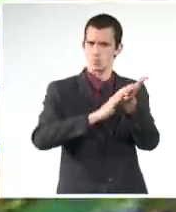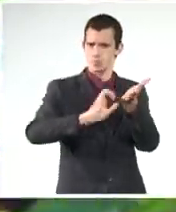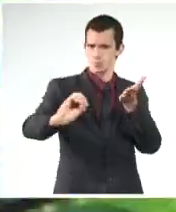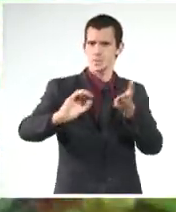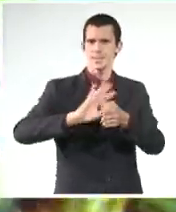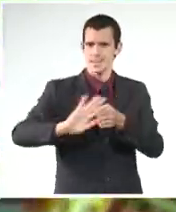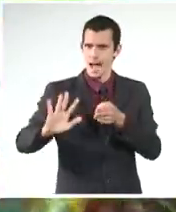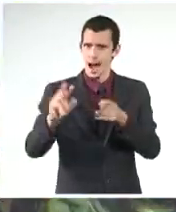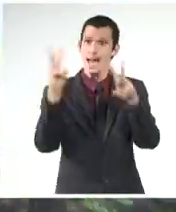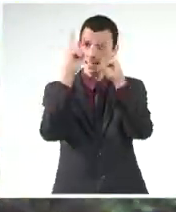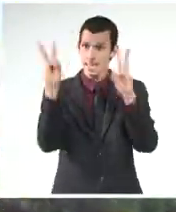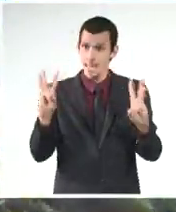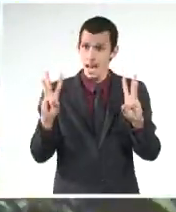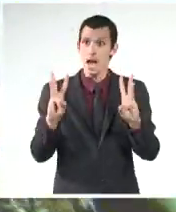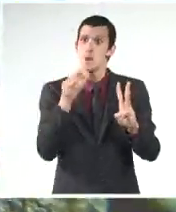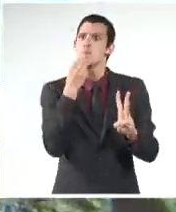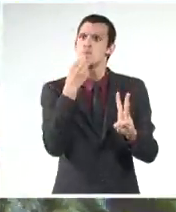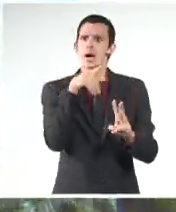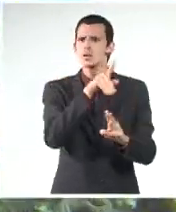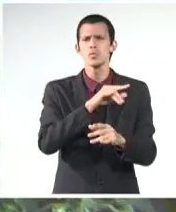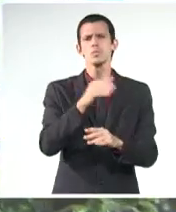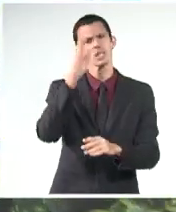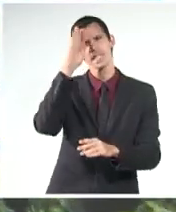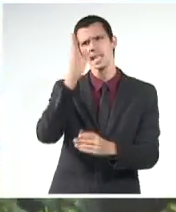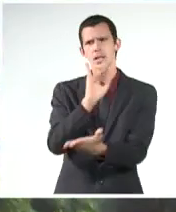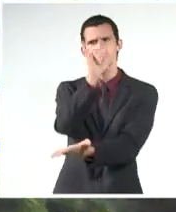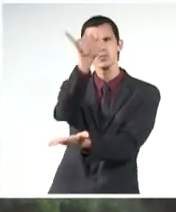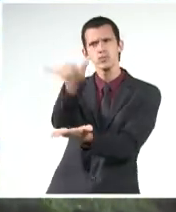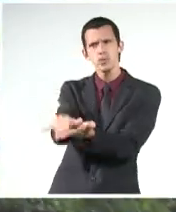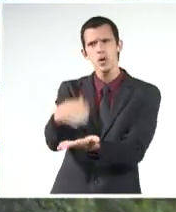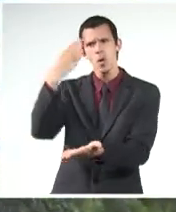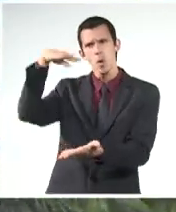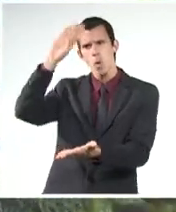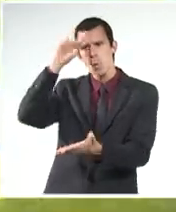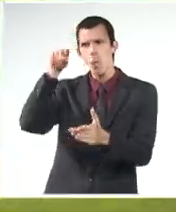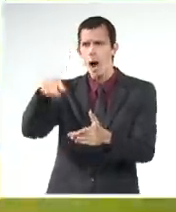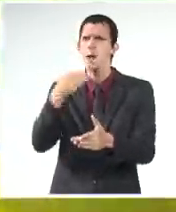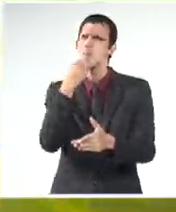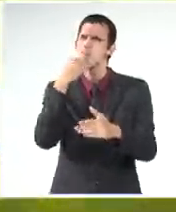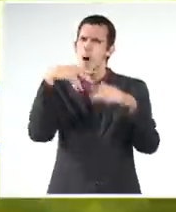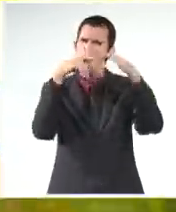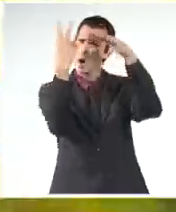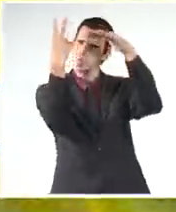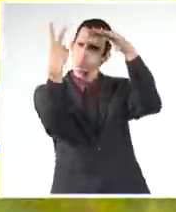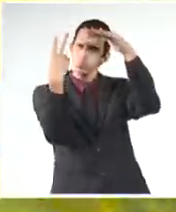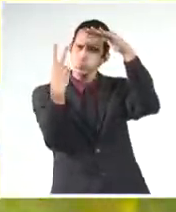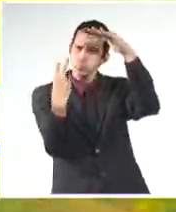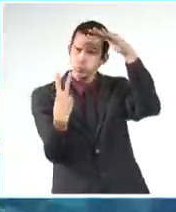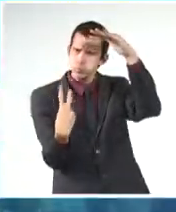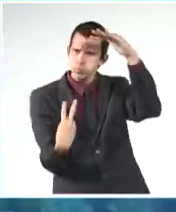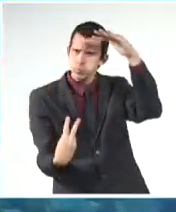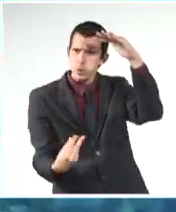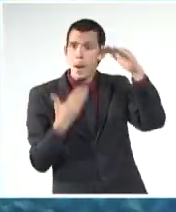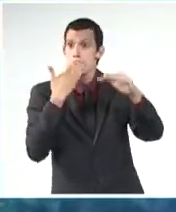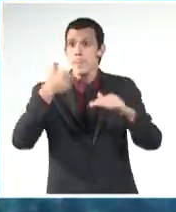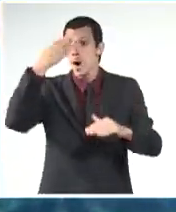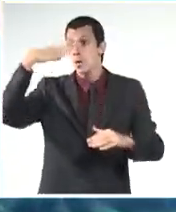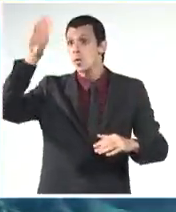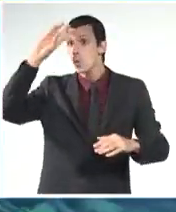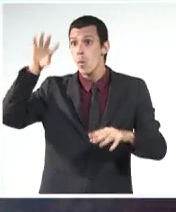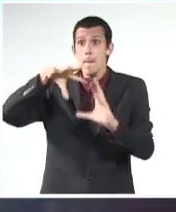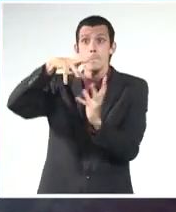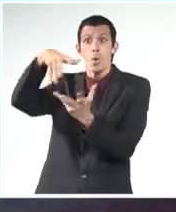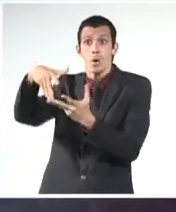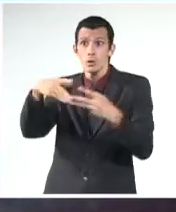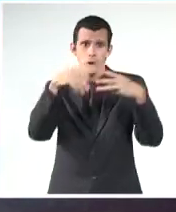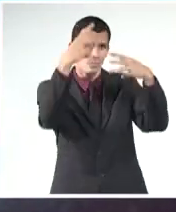puesto para practicar snorkel están en las Maldivas, de acuerdo con la publicación de la web Cuba Información. Los expertos en viajes